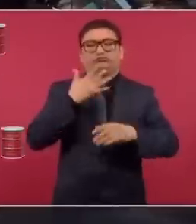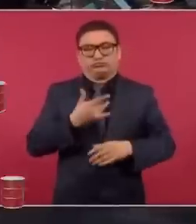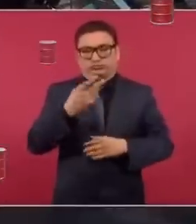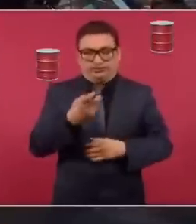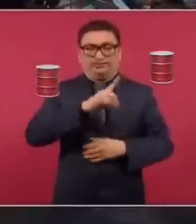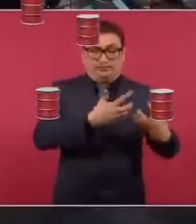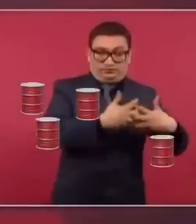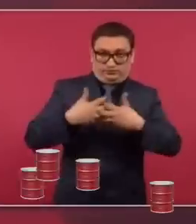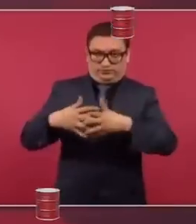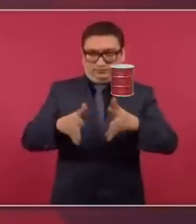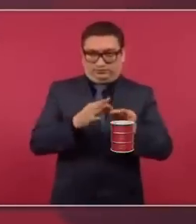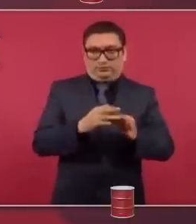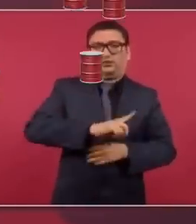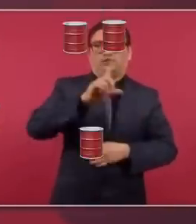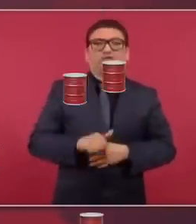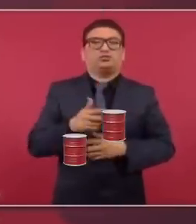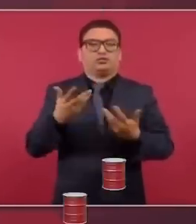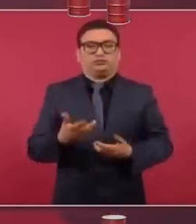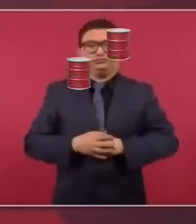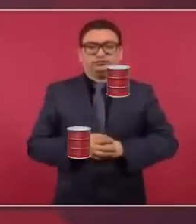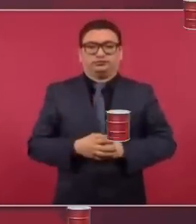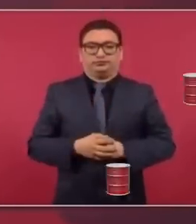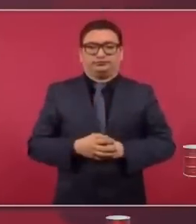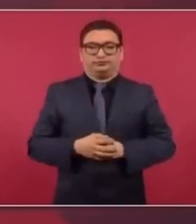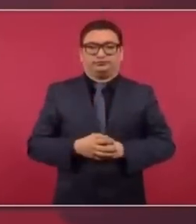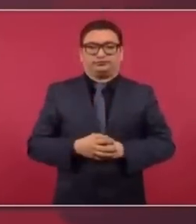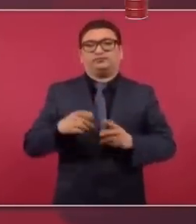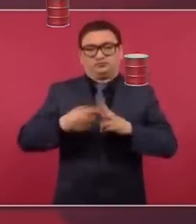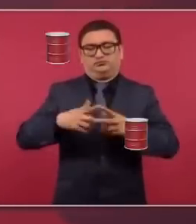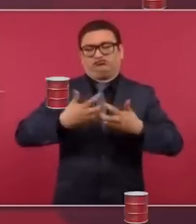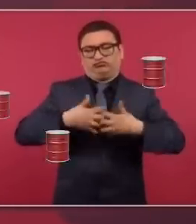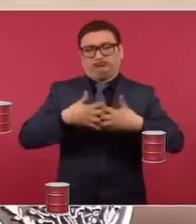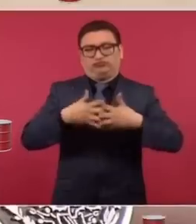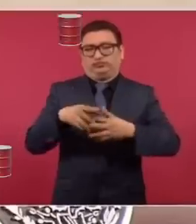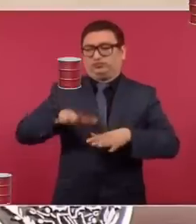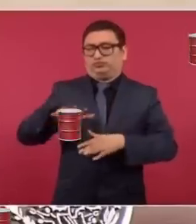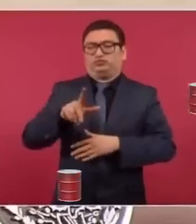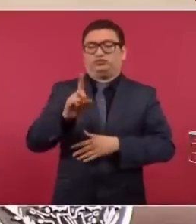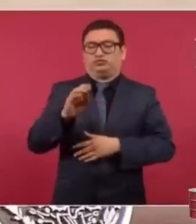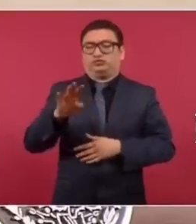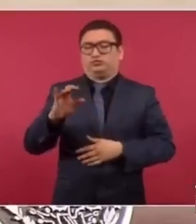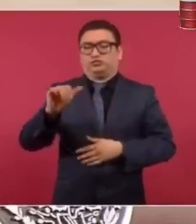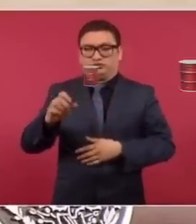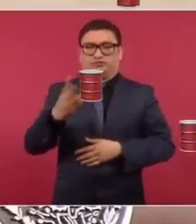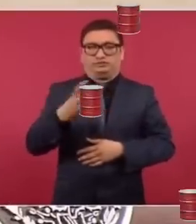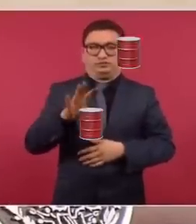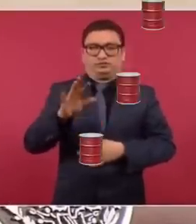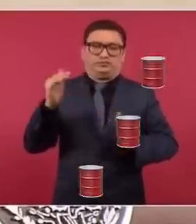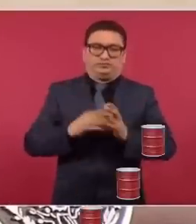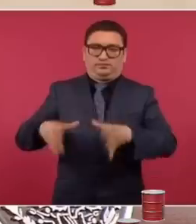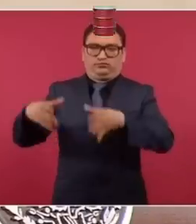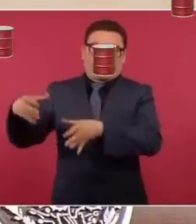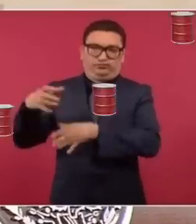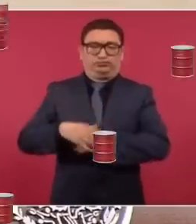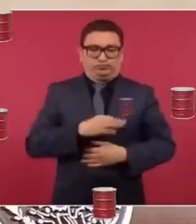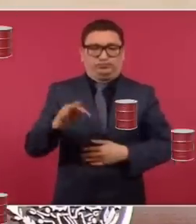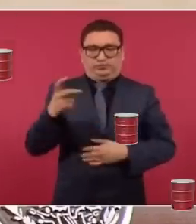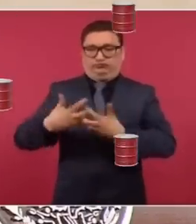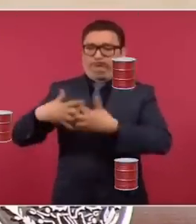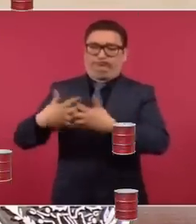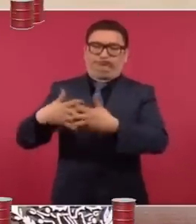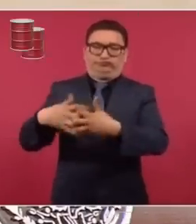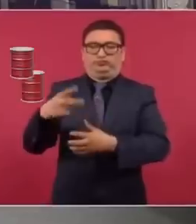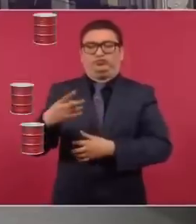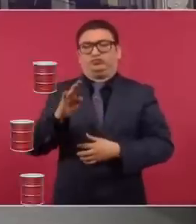Luego, echar a andar, terminar de integrar y ya iniciar la producción de dos bocas, que son 340 mil barriles, que va a